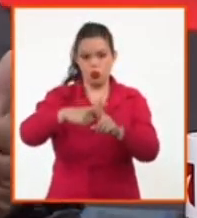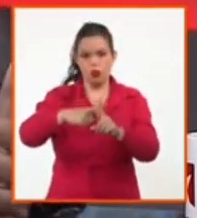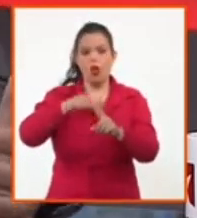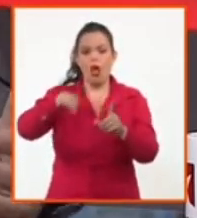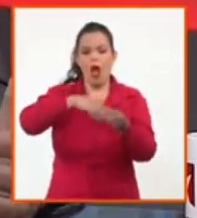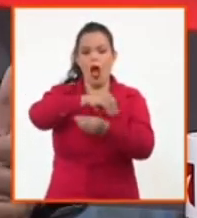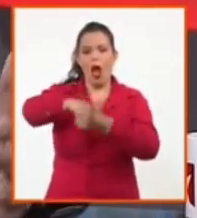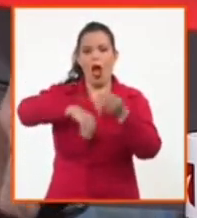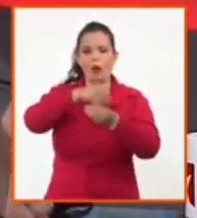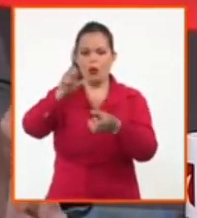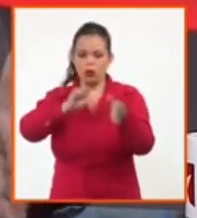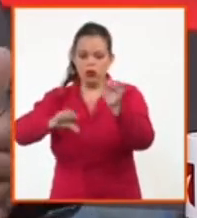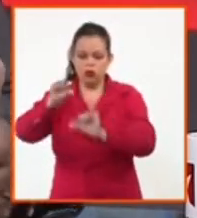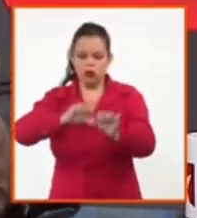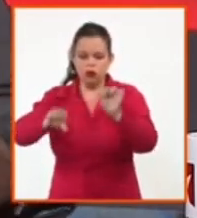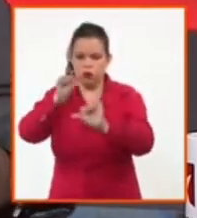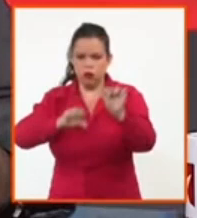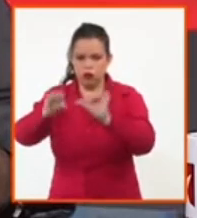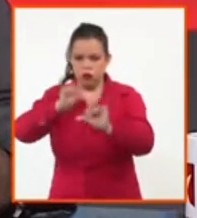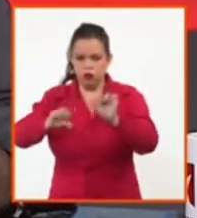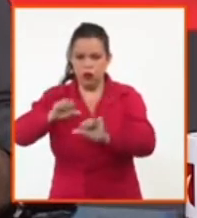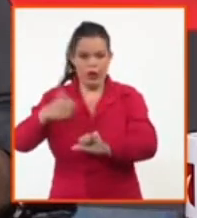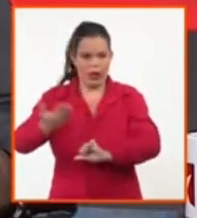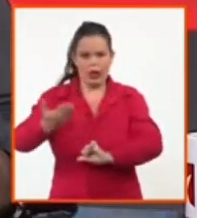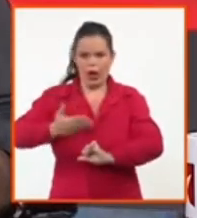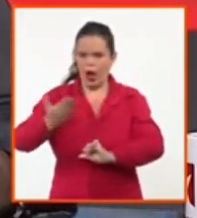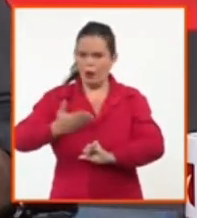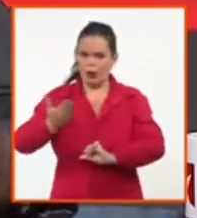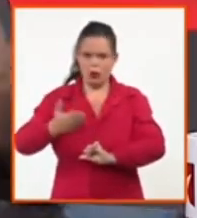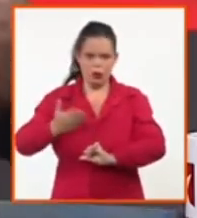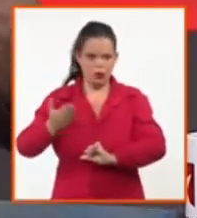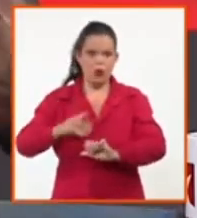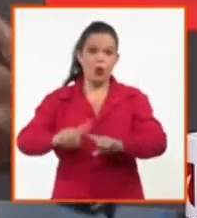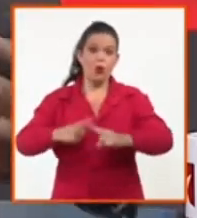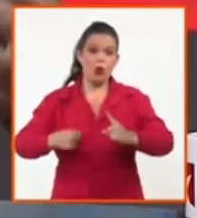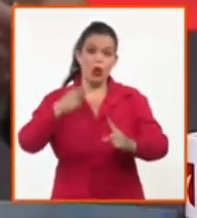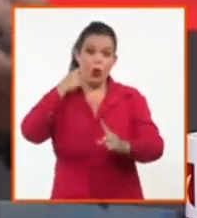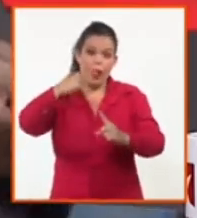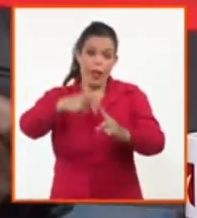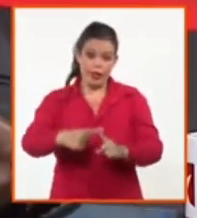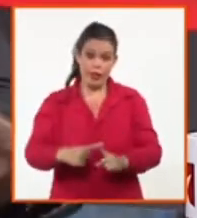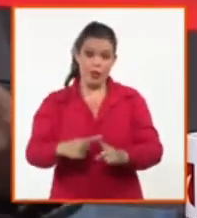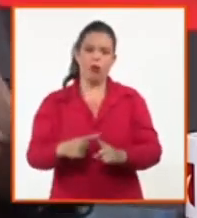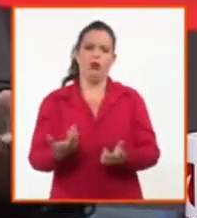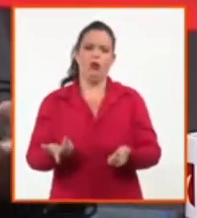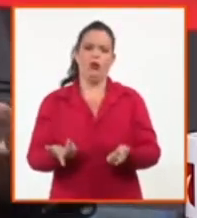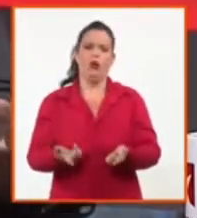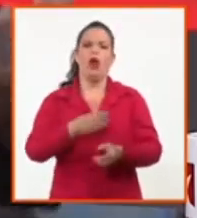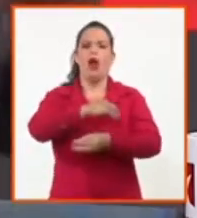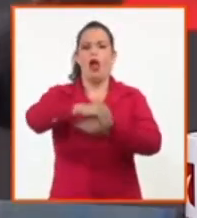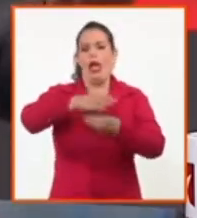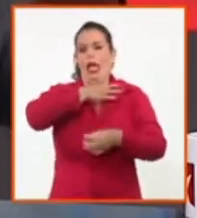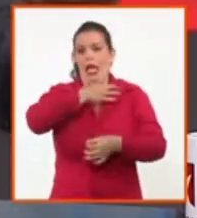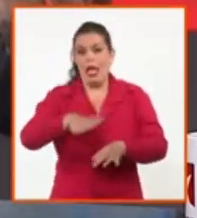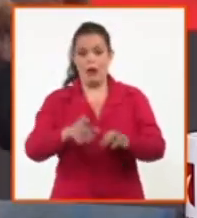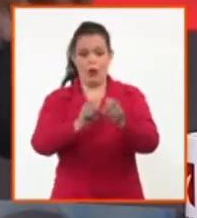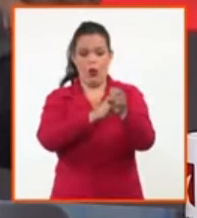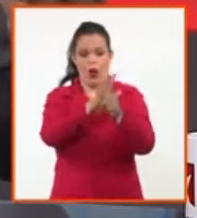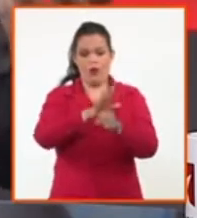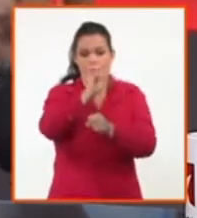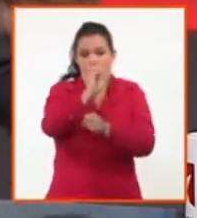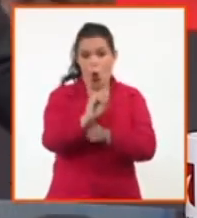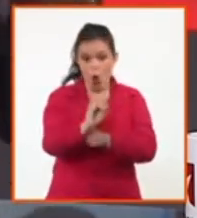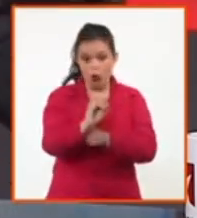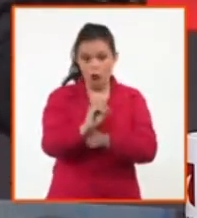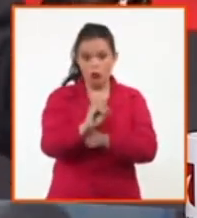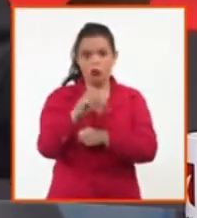construyendo en este momento, y aceleradamente nos vamos a preparar para esta situación, como una parte de la preparación que hace